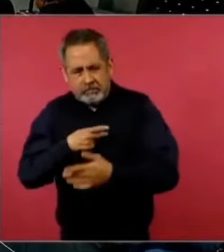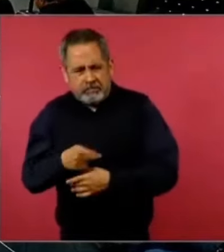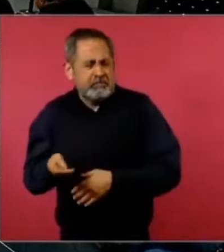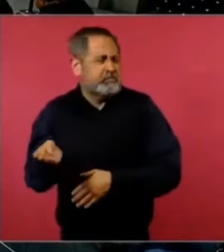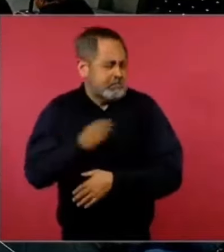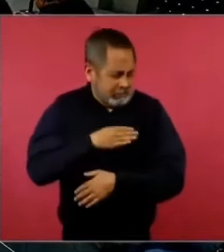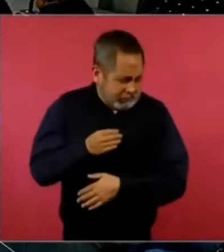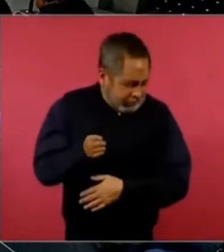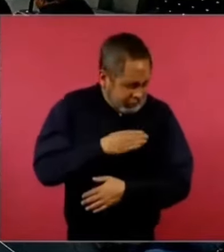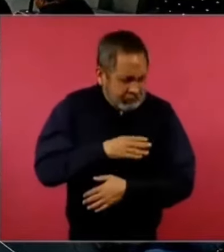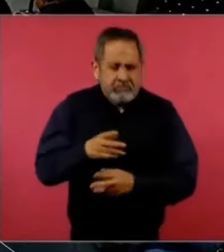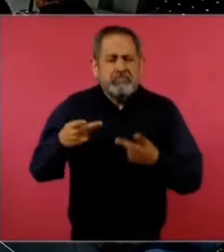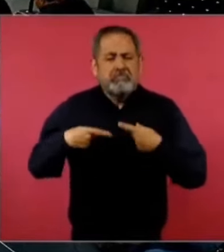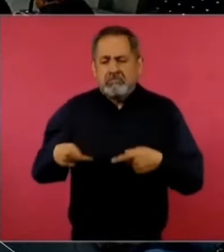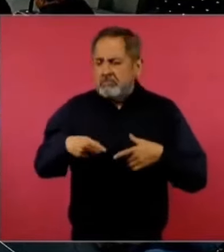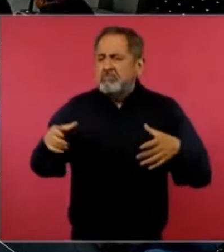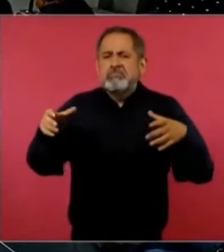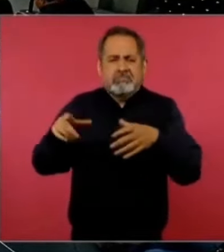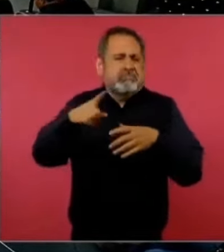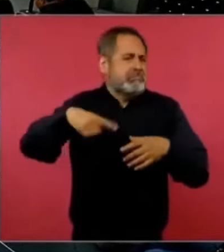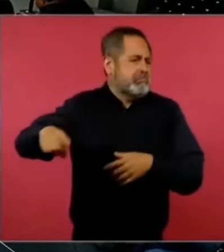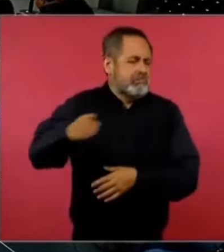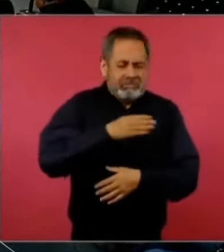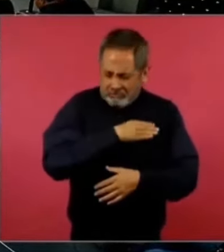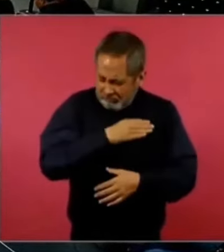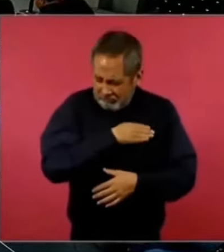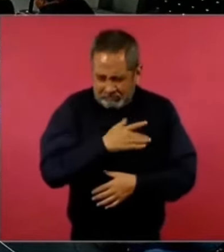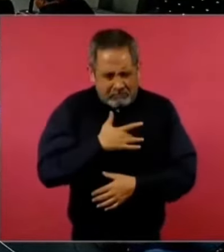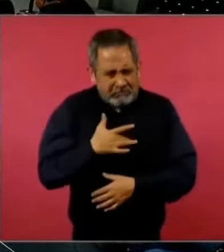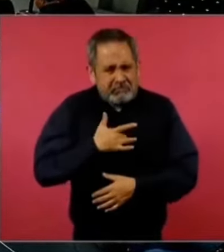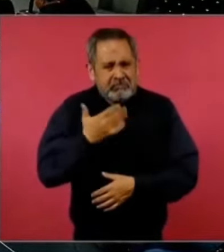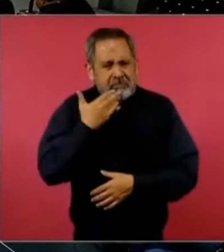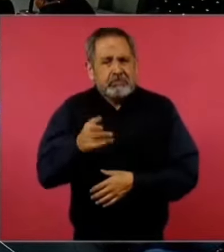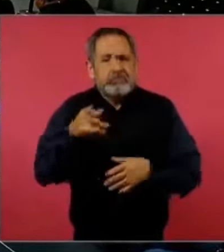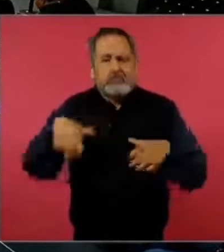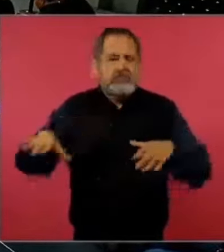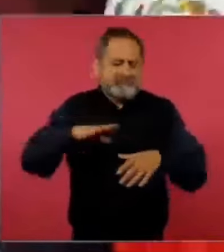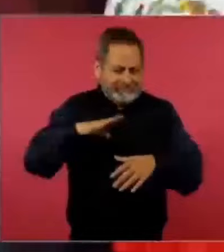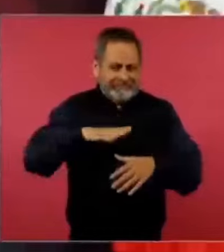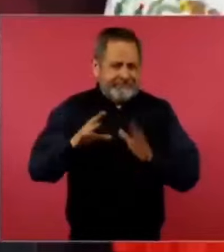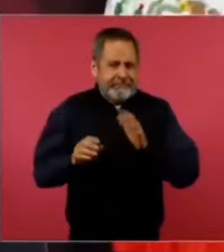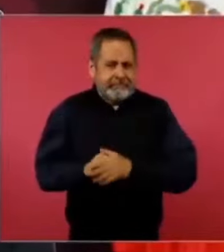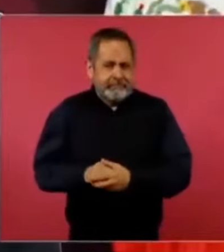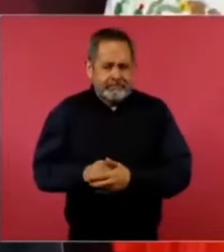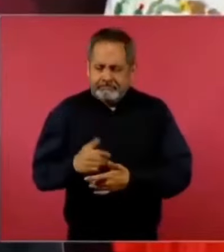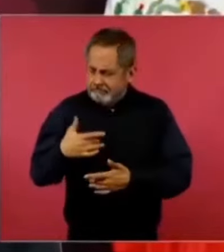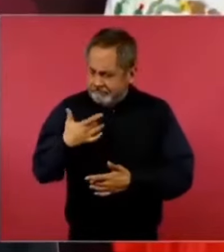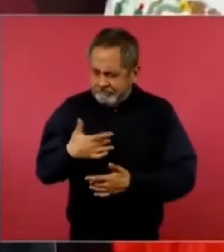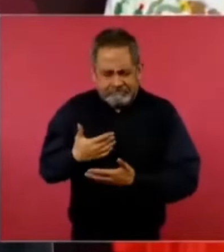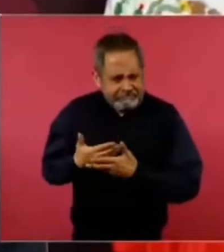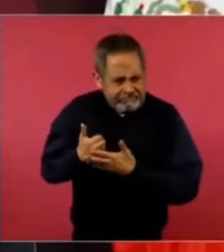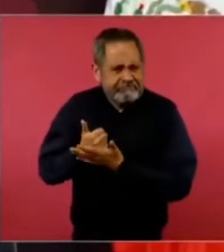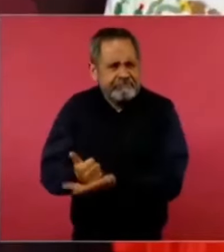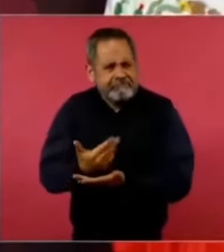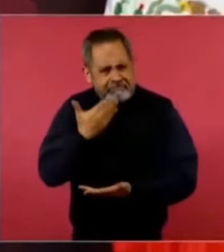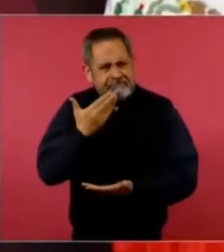de buenas intenciones,